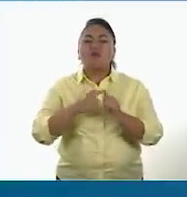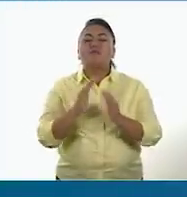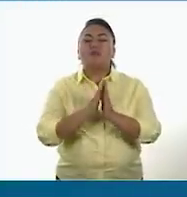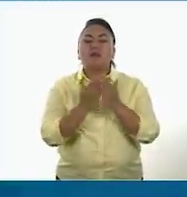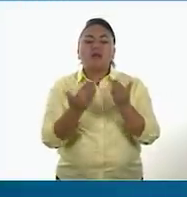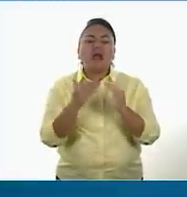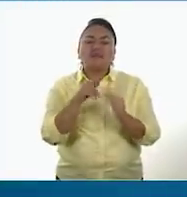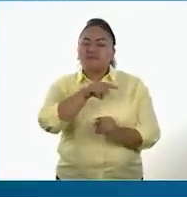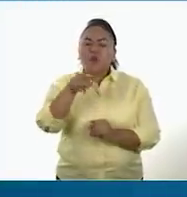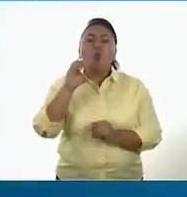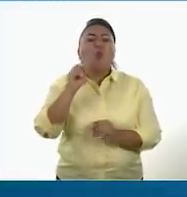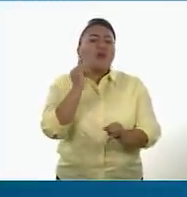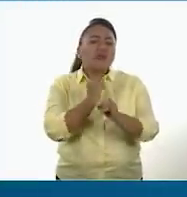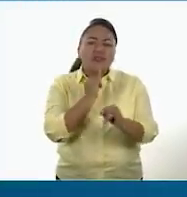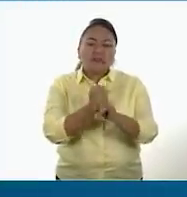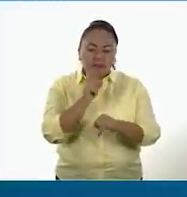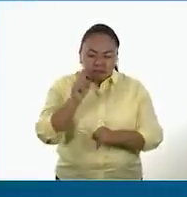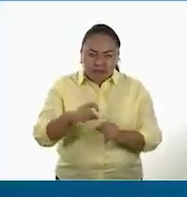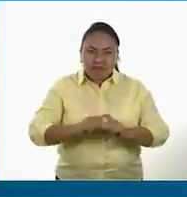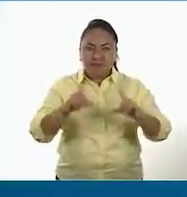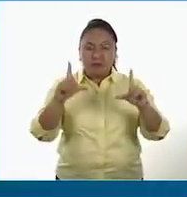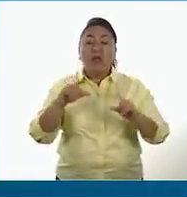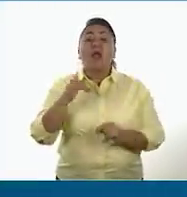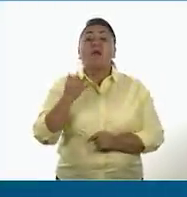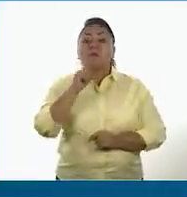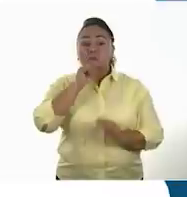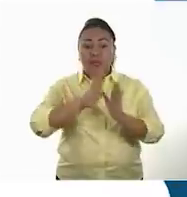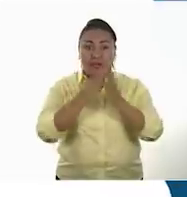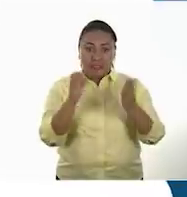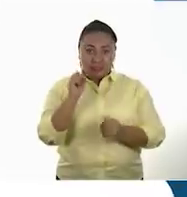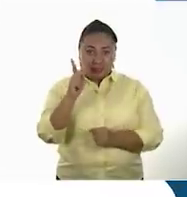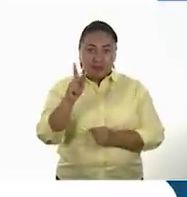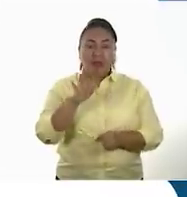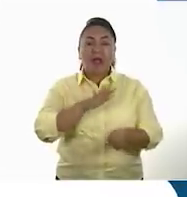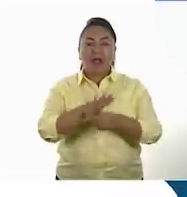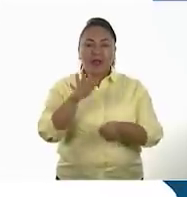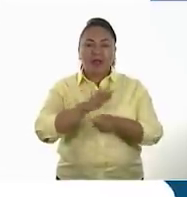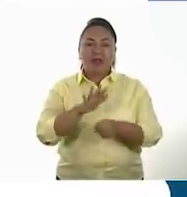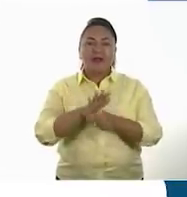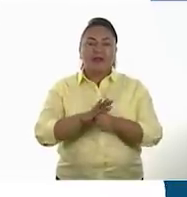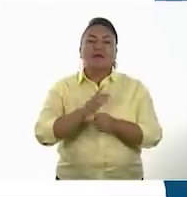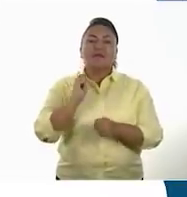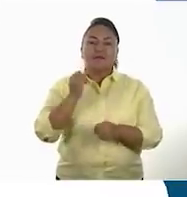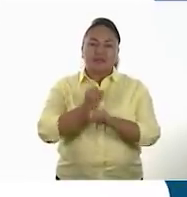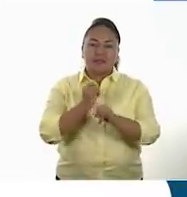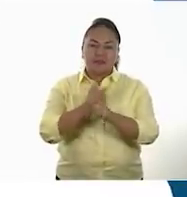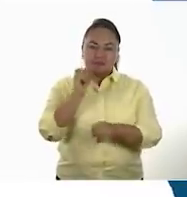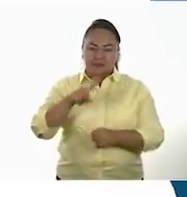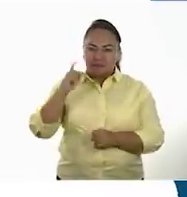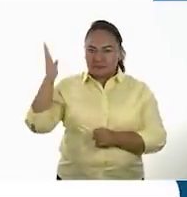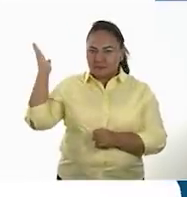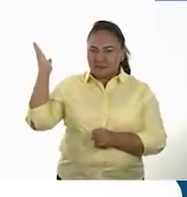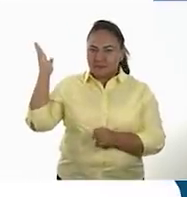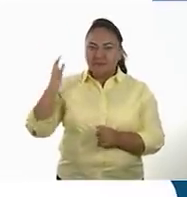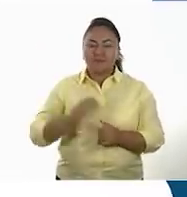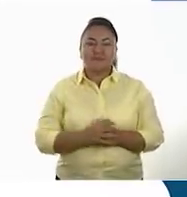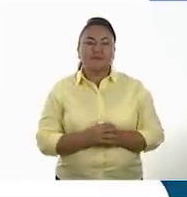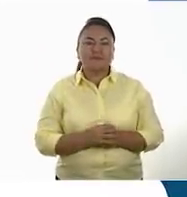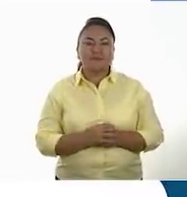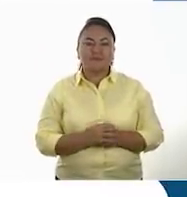de tu casa o en internet. También puedes encontrar los libros de texto en la página conalitex.cep.gov